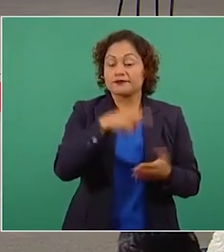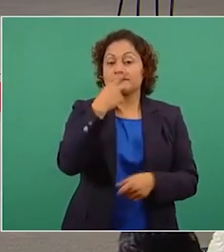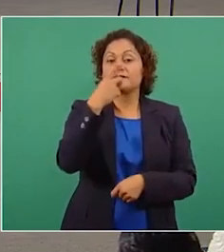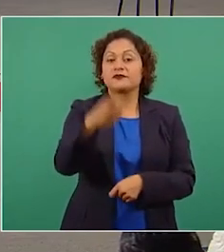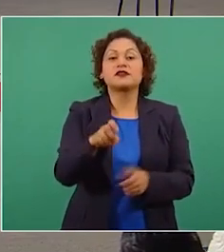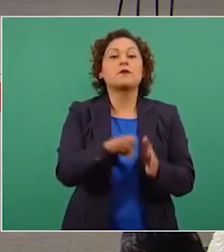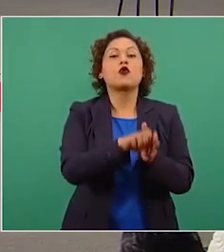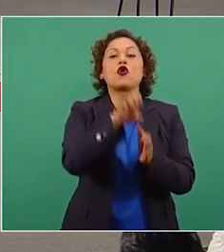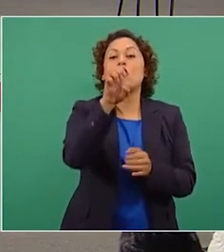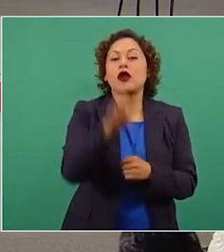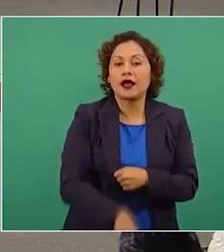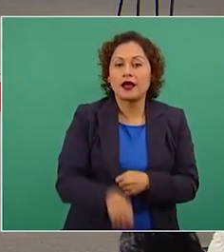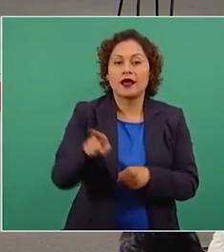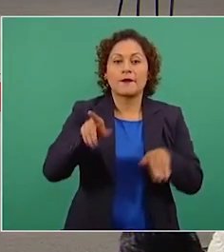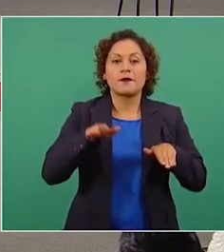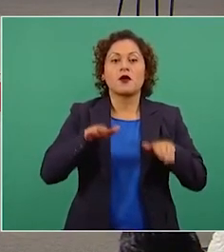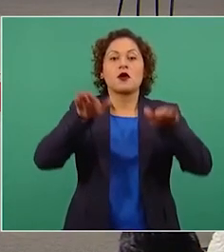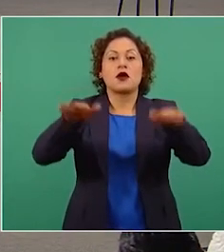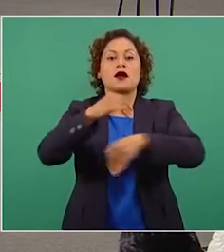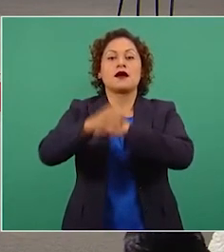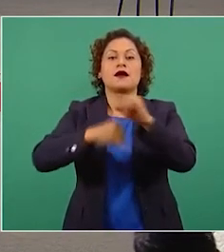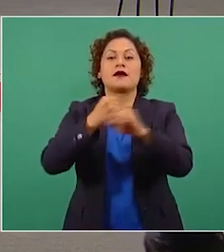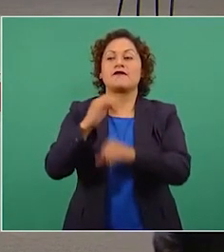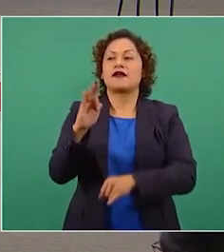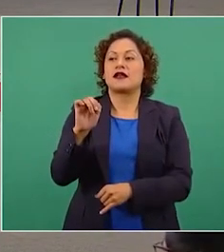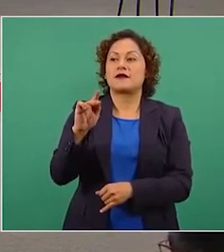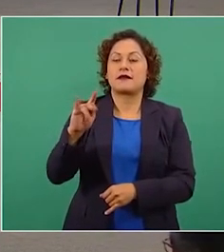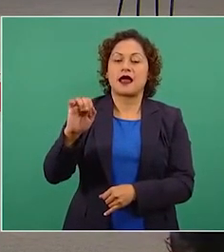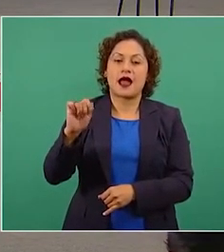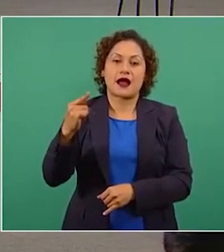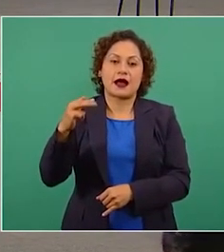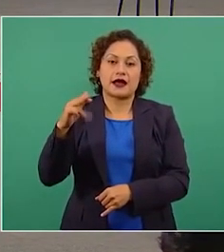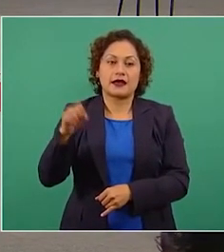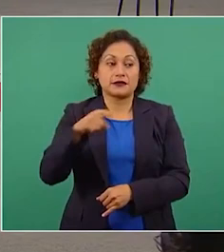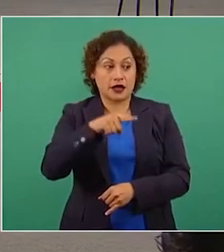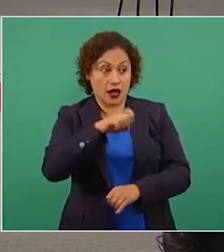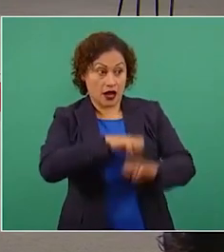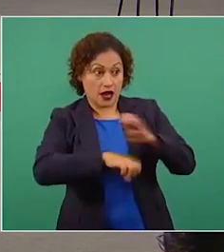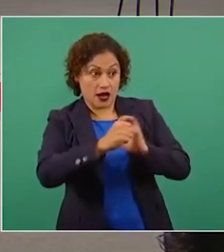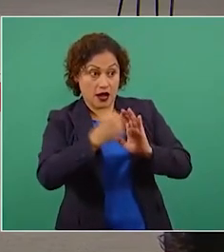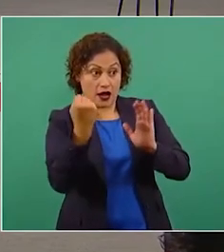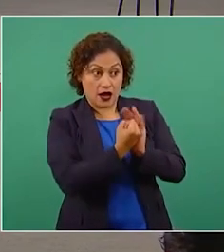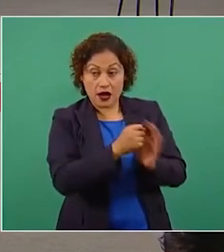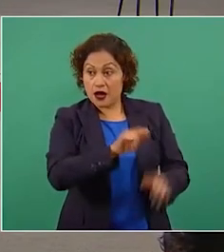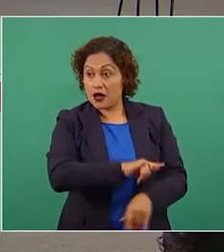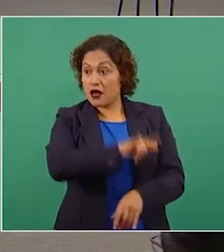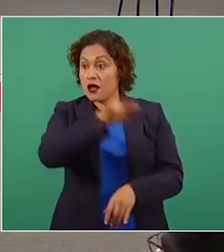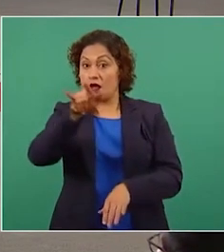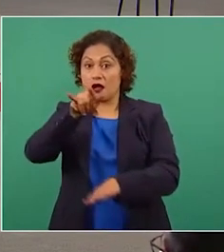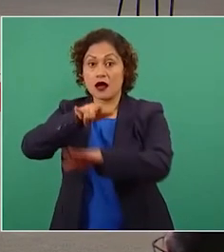Ángeles a las aerolíneas a trasladarse a Santa Lucía. Bueno, aquí está.